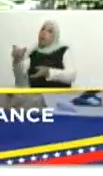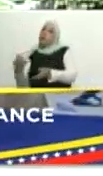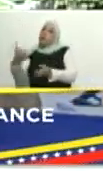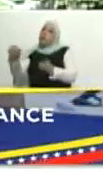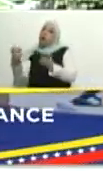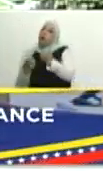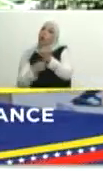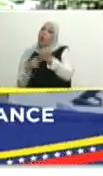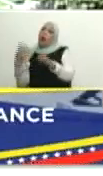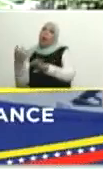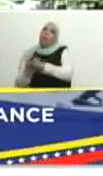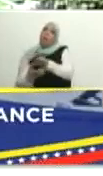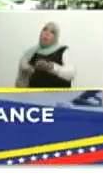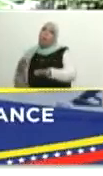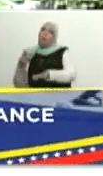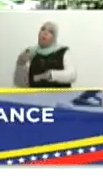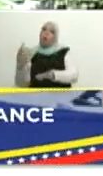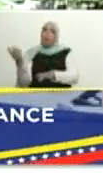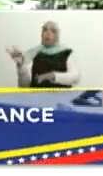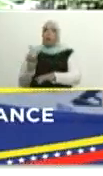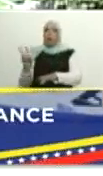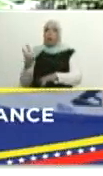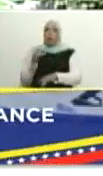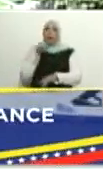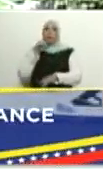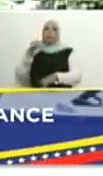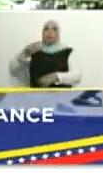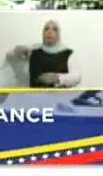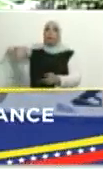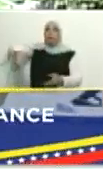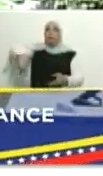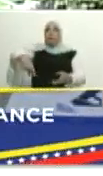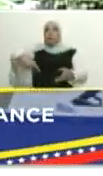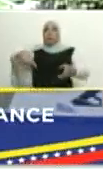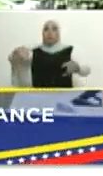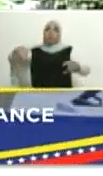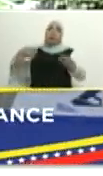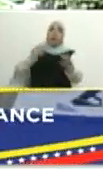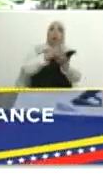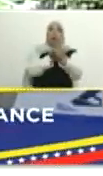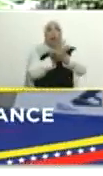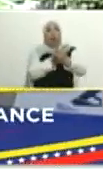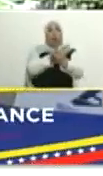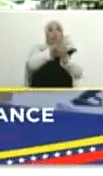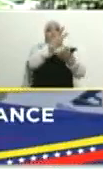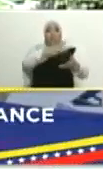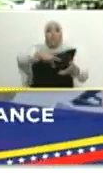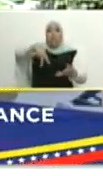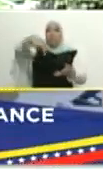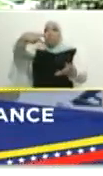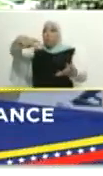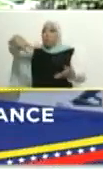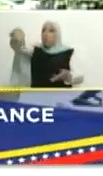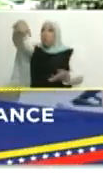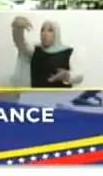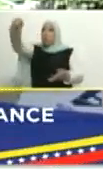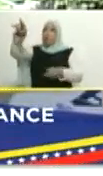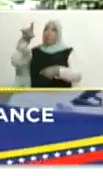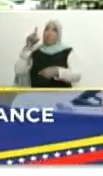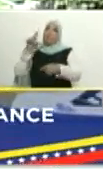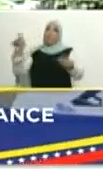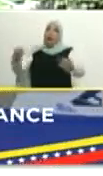Como yo lo he denunciado. Yo he denunciado al fantasma. Porque el fantasma tiene su campaña presidencial